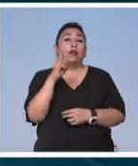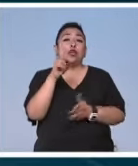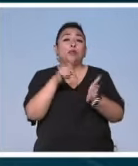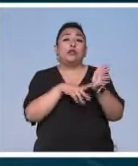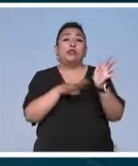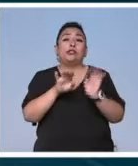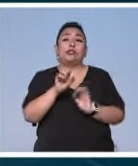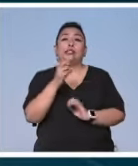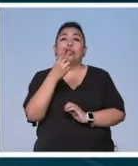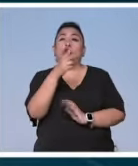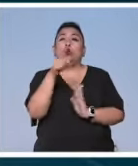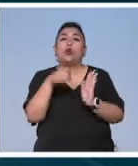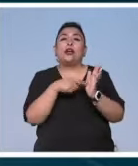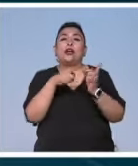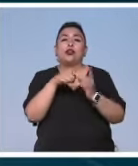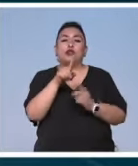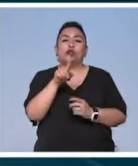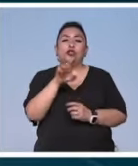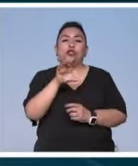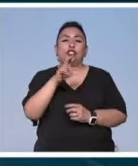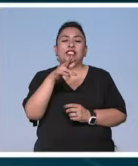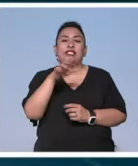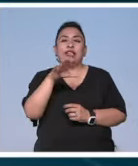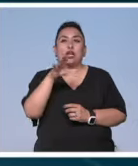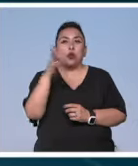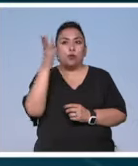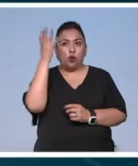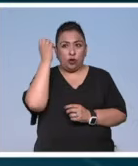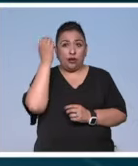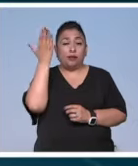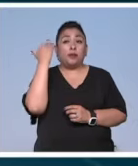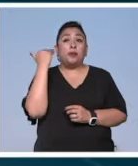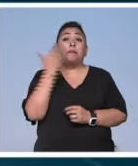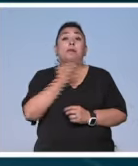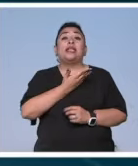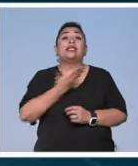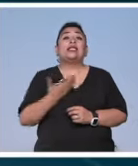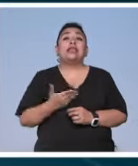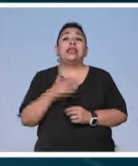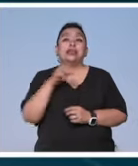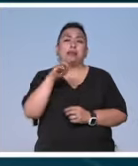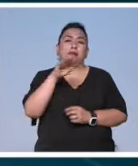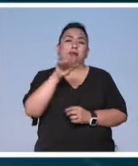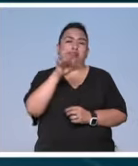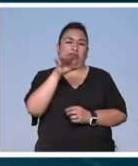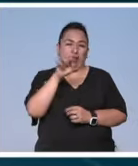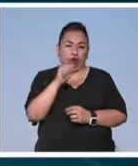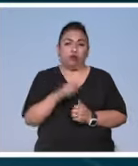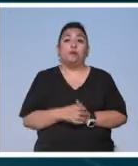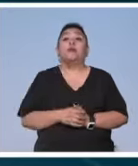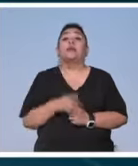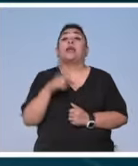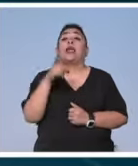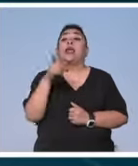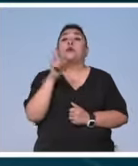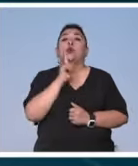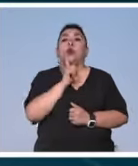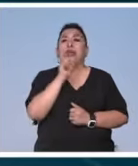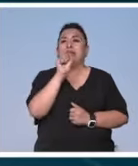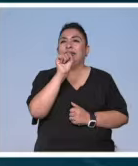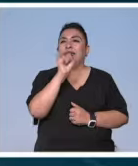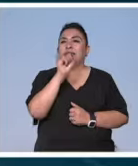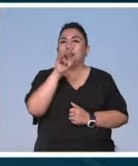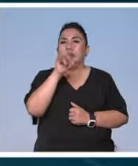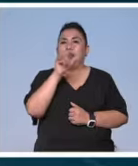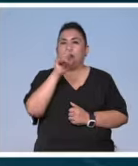en las ruinas de Xochicalco Morelos siendo presidente Adolfo López Mateos la poeta Silvia Tomasa Rivera